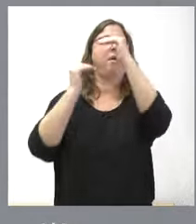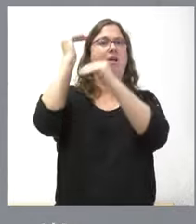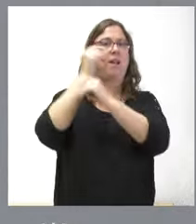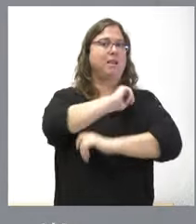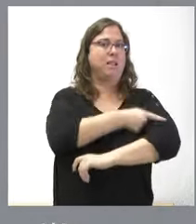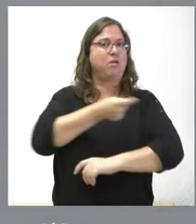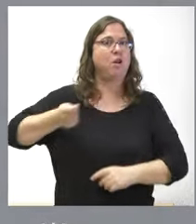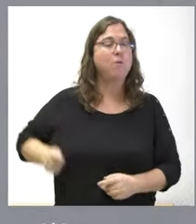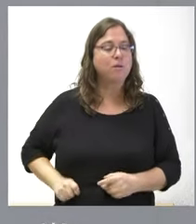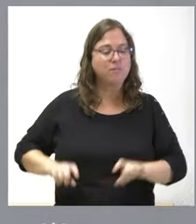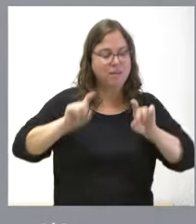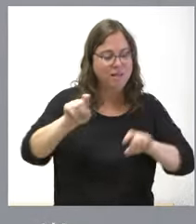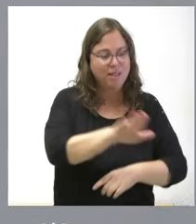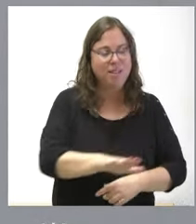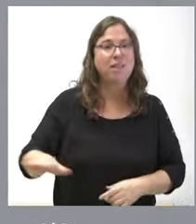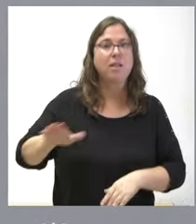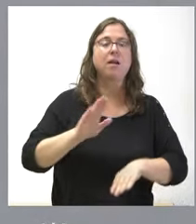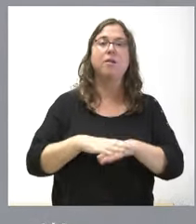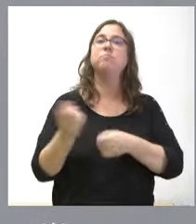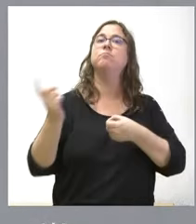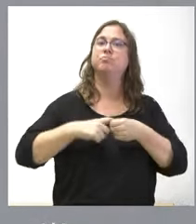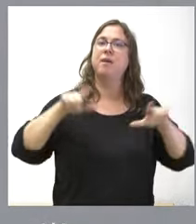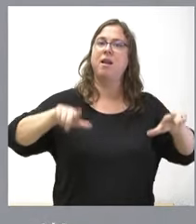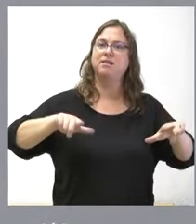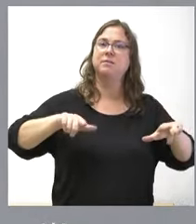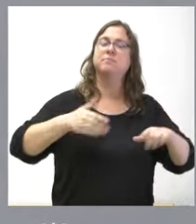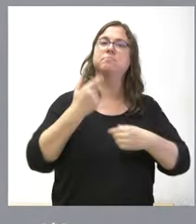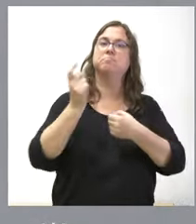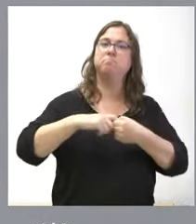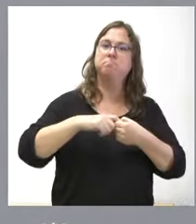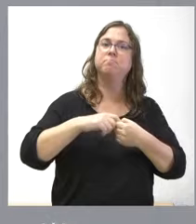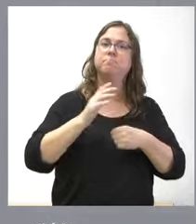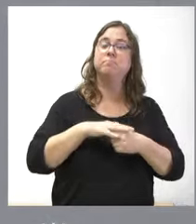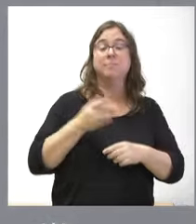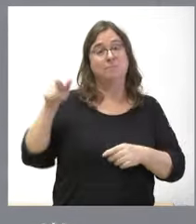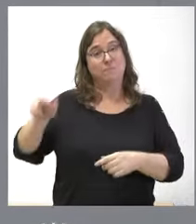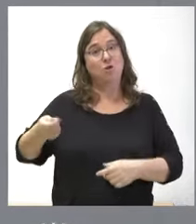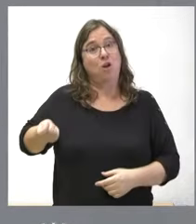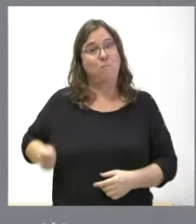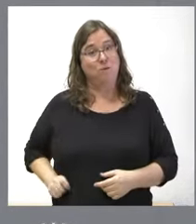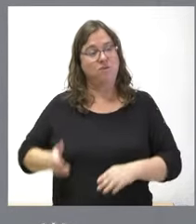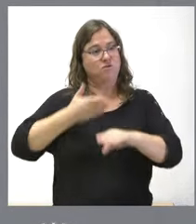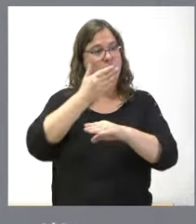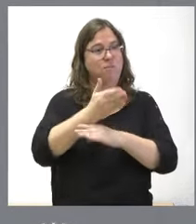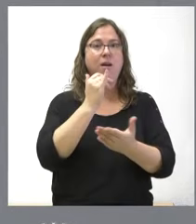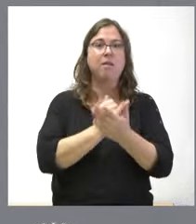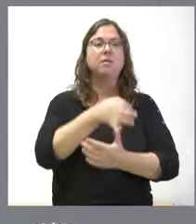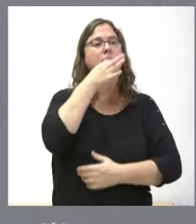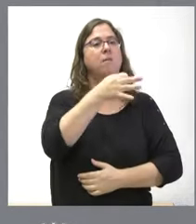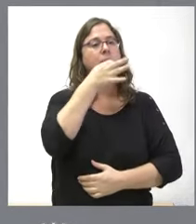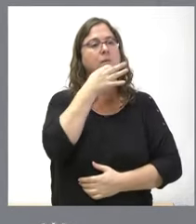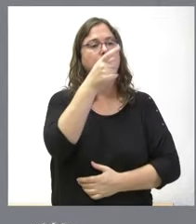estudiantes que, lógicamente, van a asistir a estas aulas, van a dar algunas charlas y, lógicamente, van a favorecer este